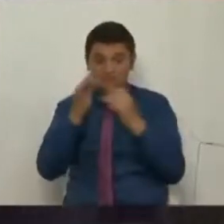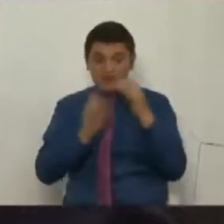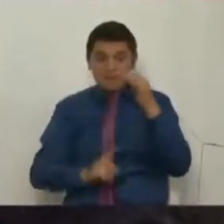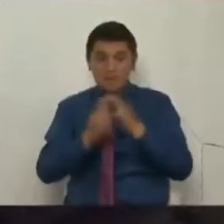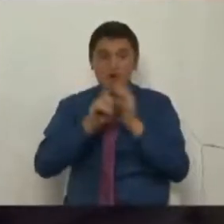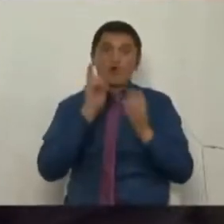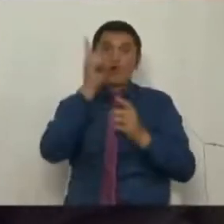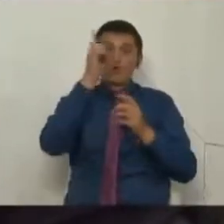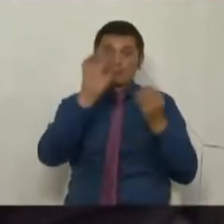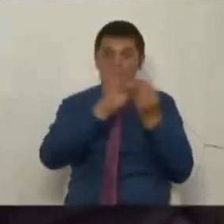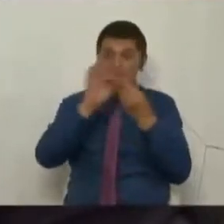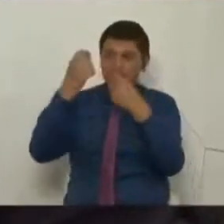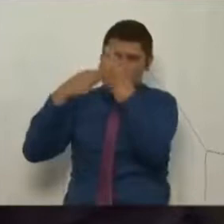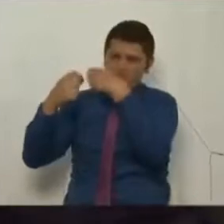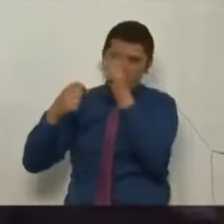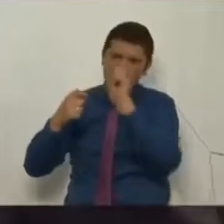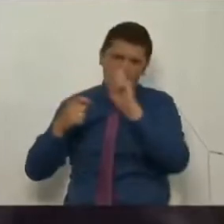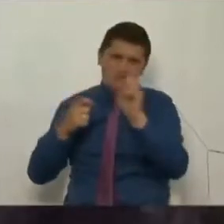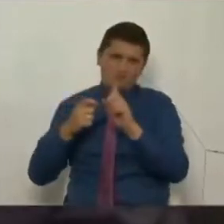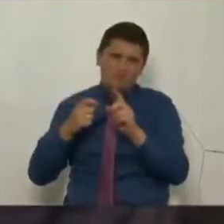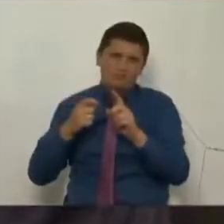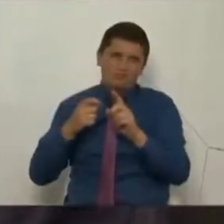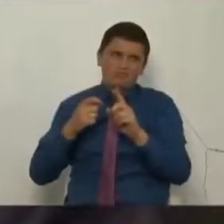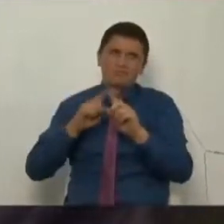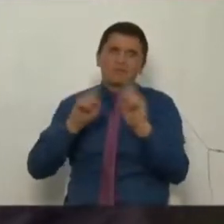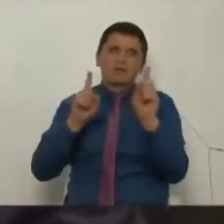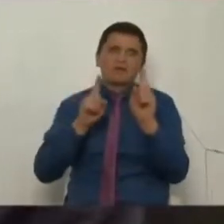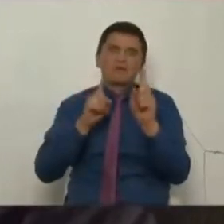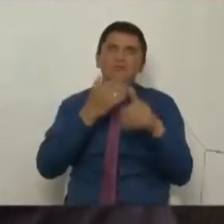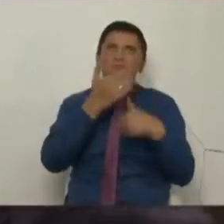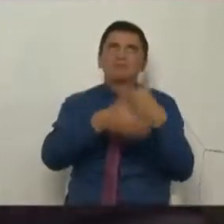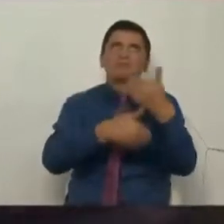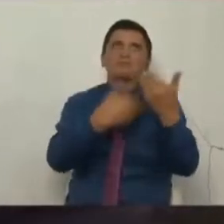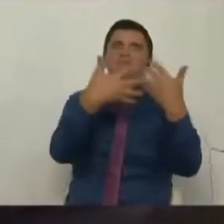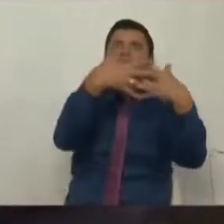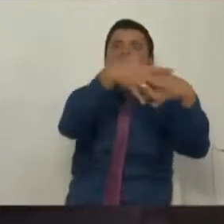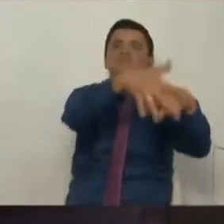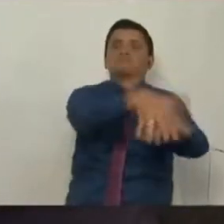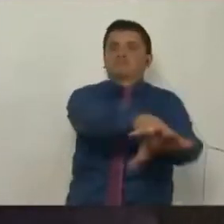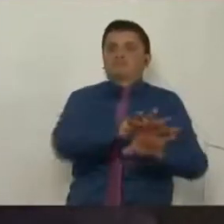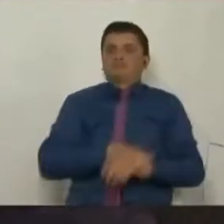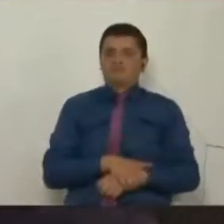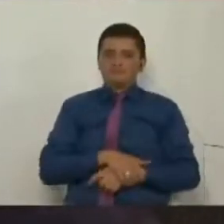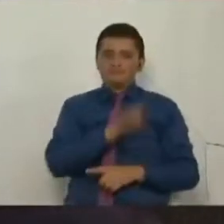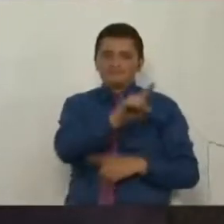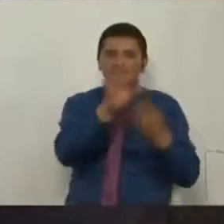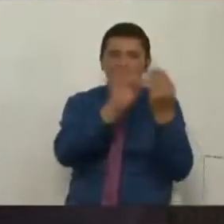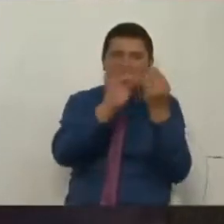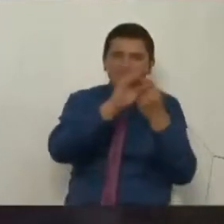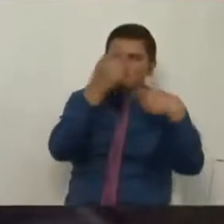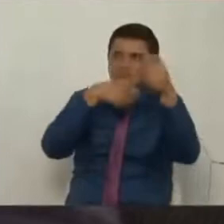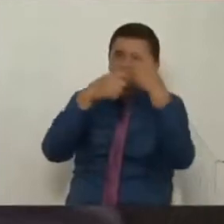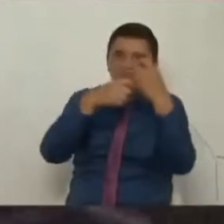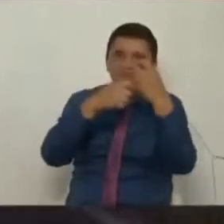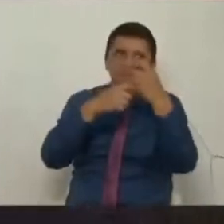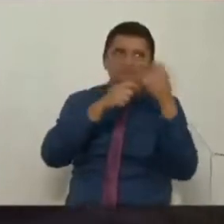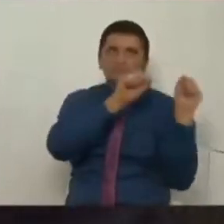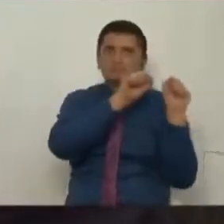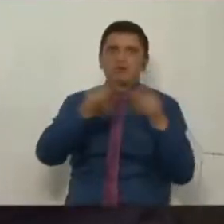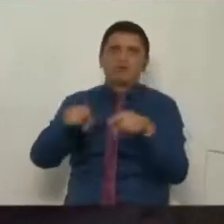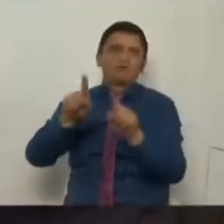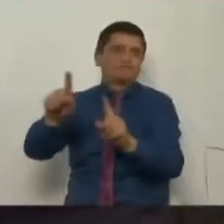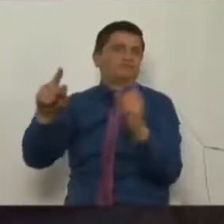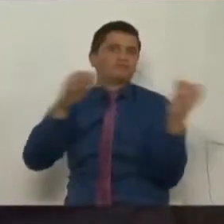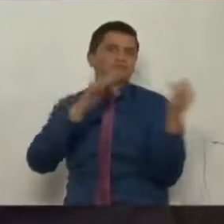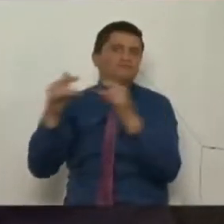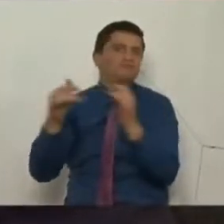se terminó siendo gasolina para esa guerra. Gasolina, entre otras cosas,